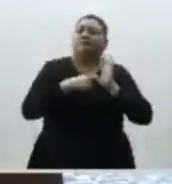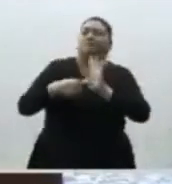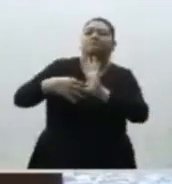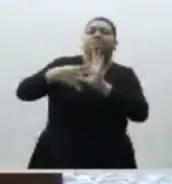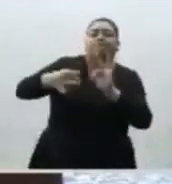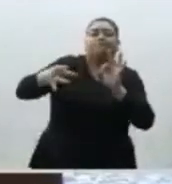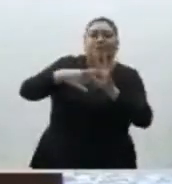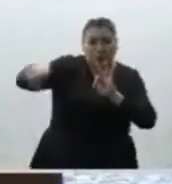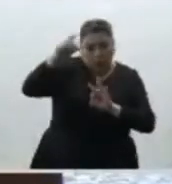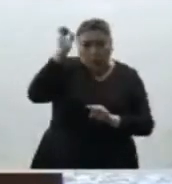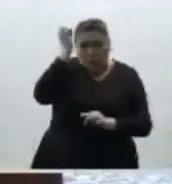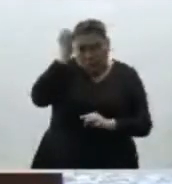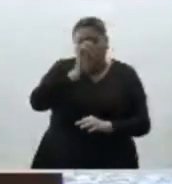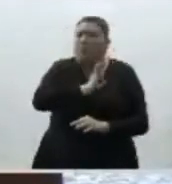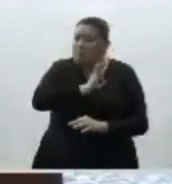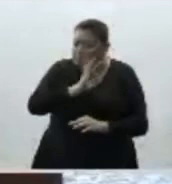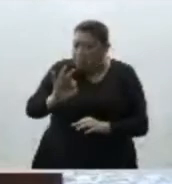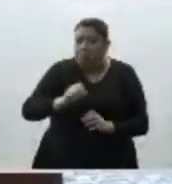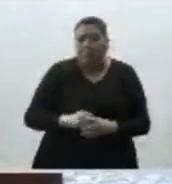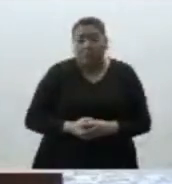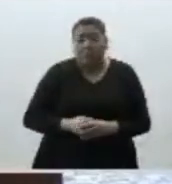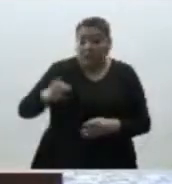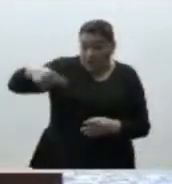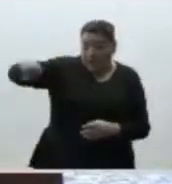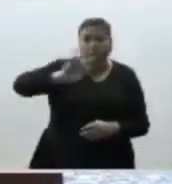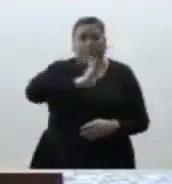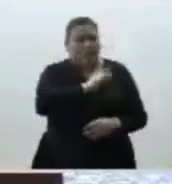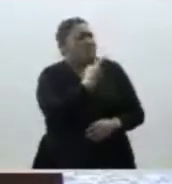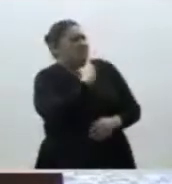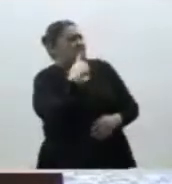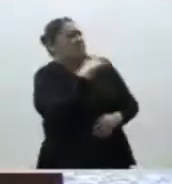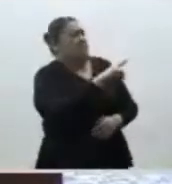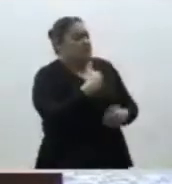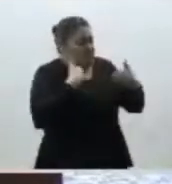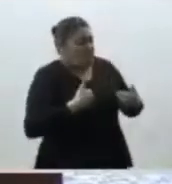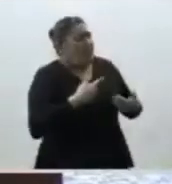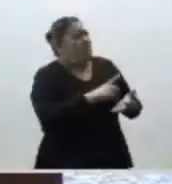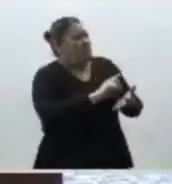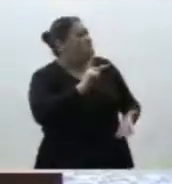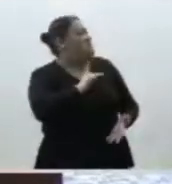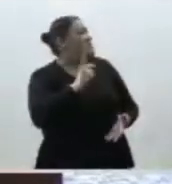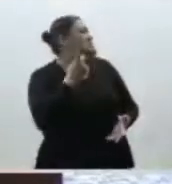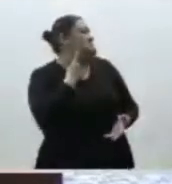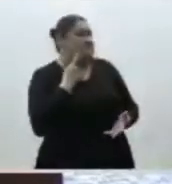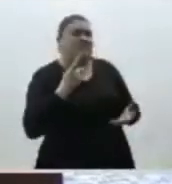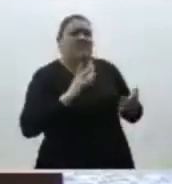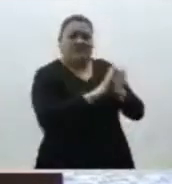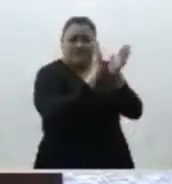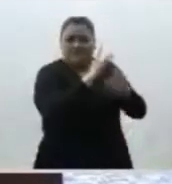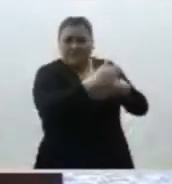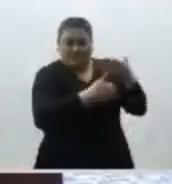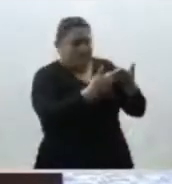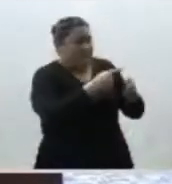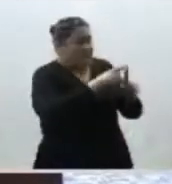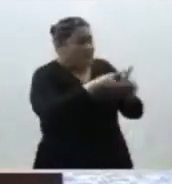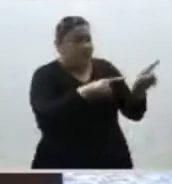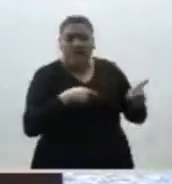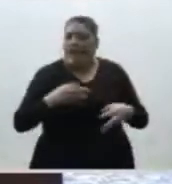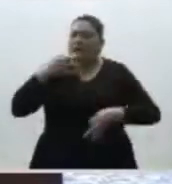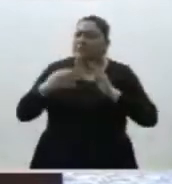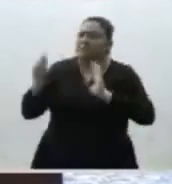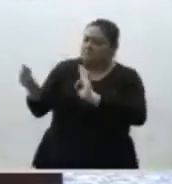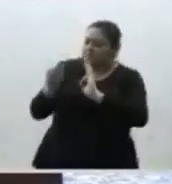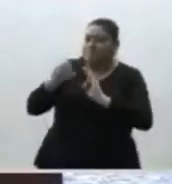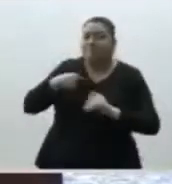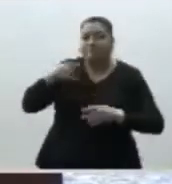de forma que, al poder exigir de forma precisa sus derechos, se facilite su acceso a la justicia. Las